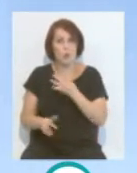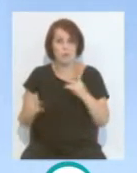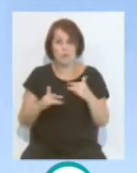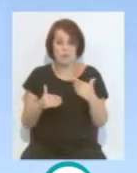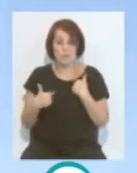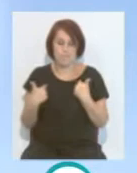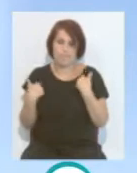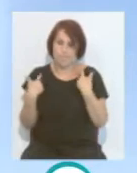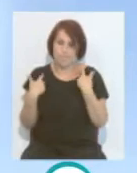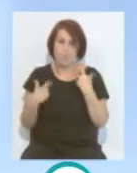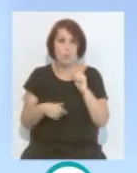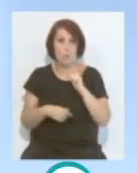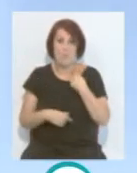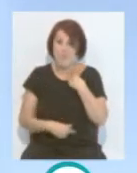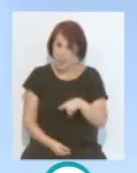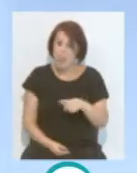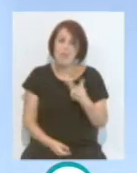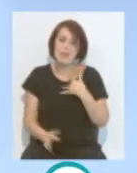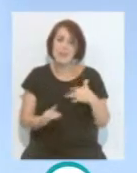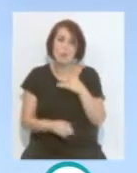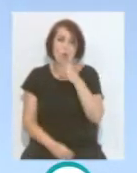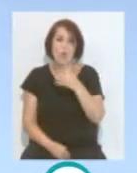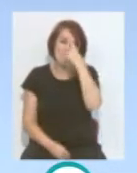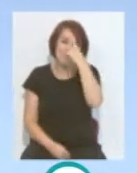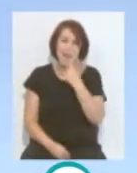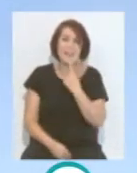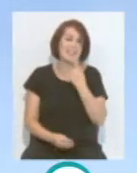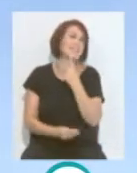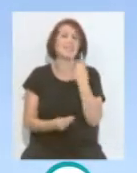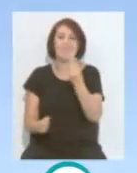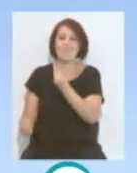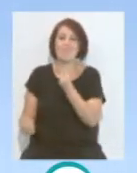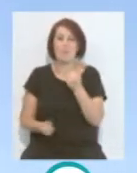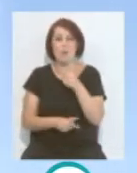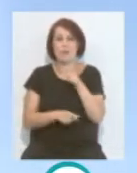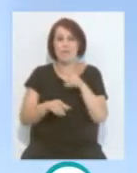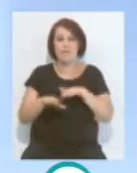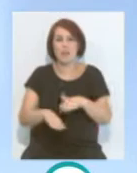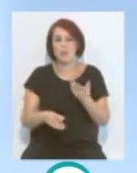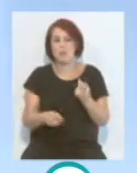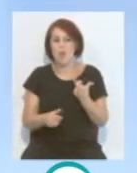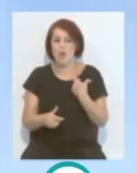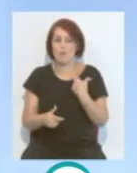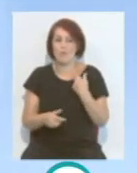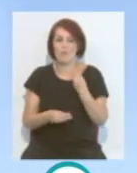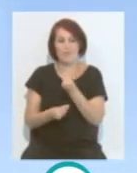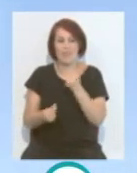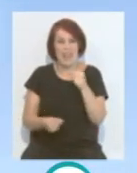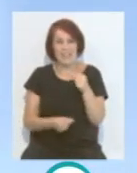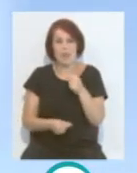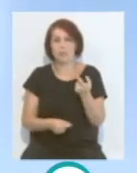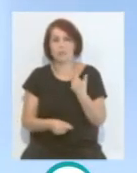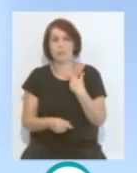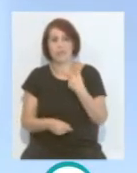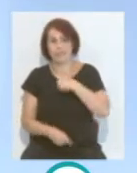fueron puntos que perdimos. Y partidos también que por la imagen que se dio, por la sensación que dejó a los aficionados, pues fueron bastante negativas. Creo que es algo que el